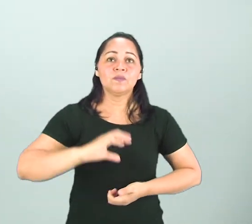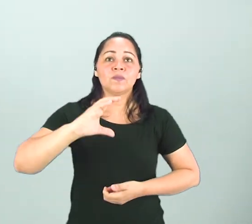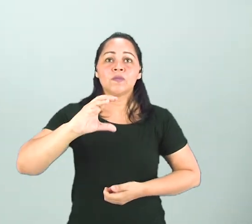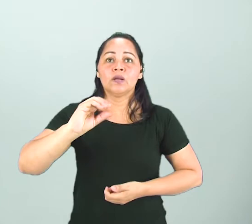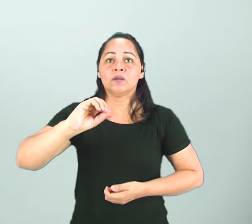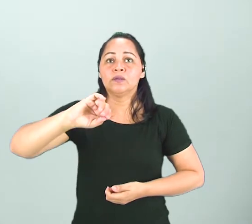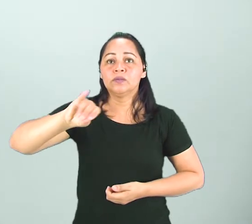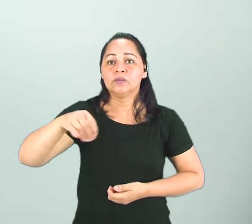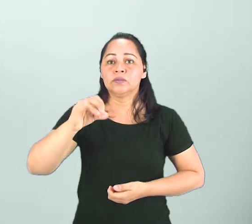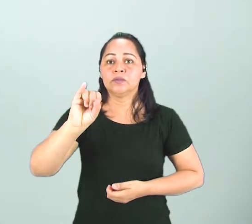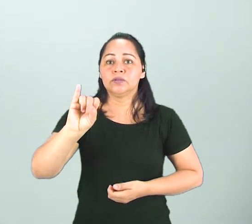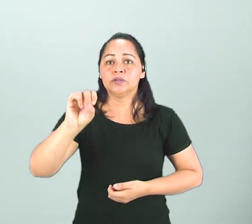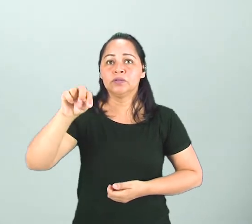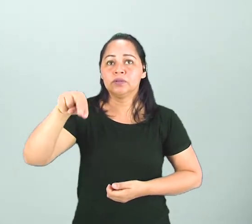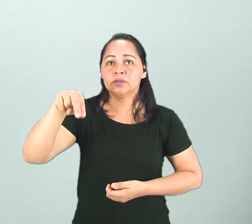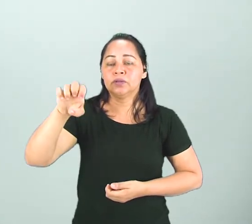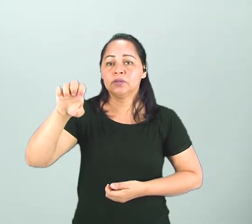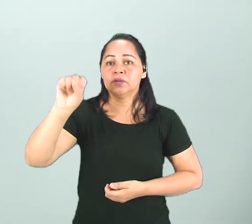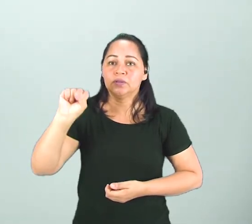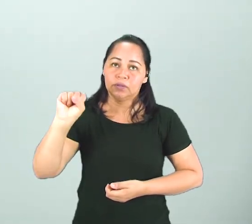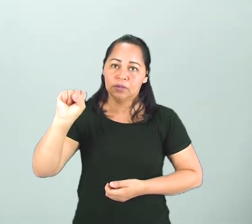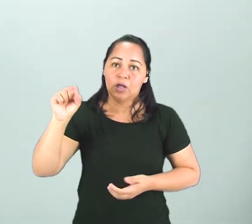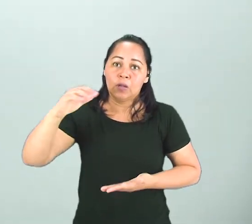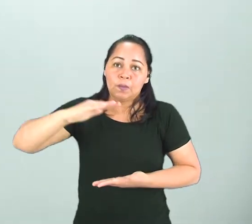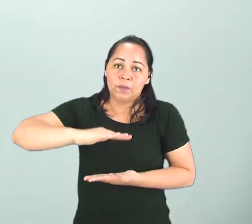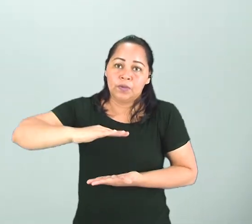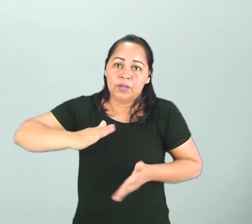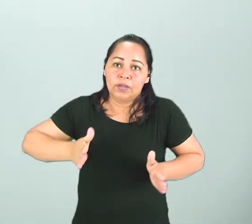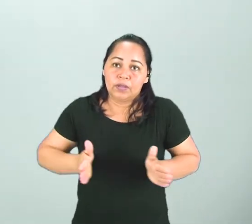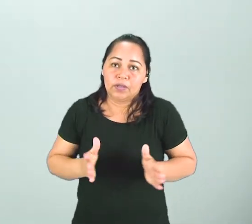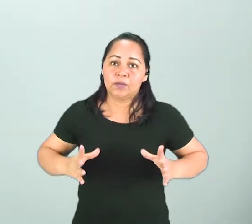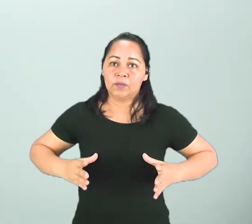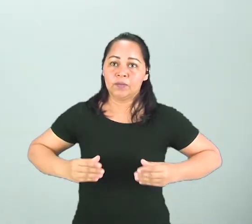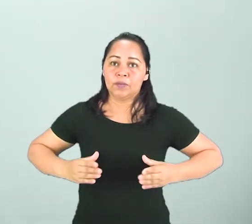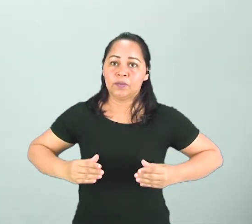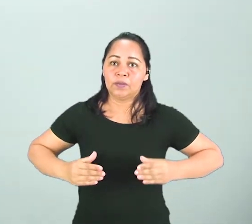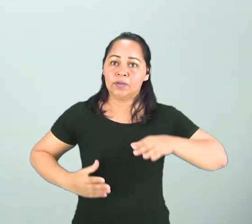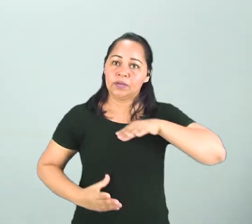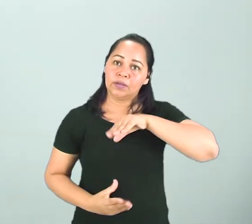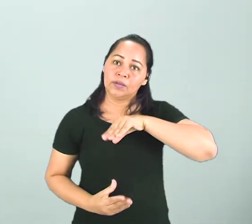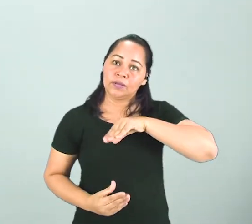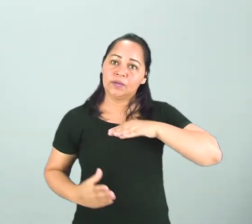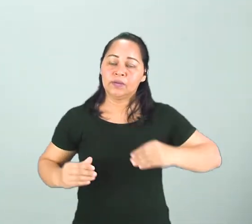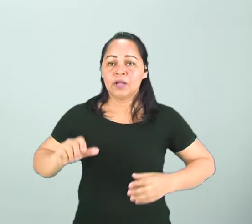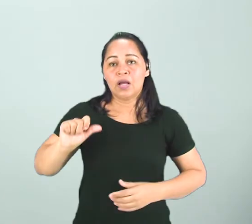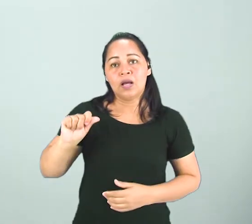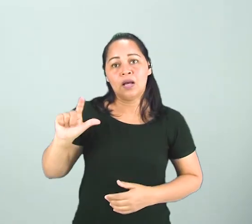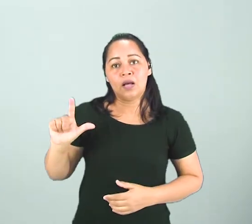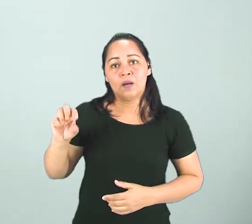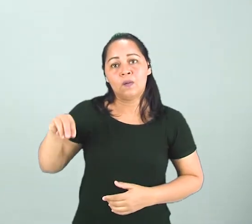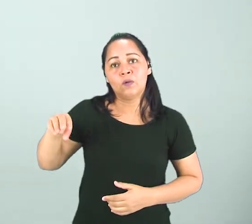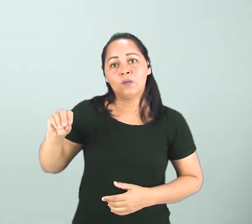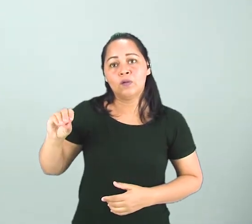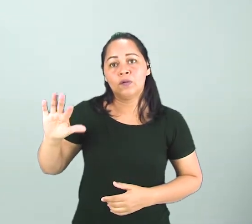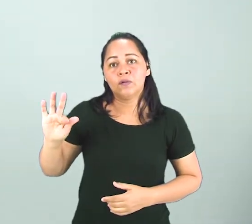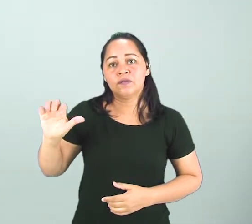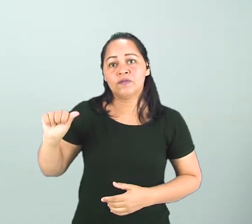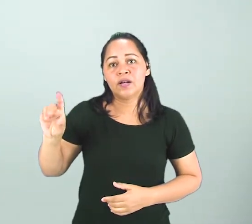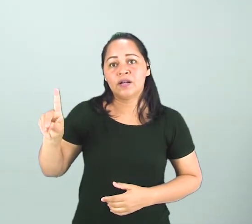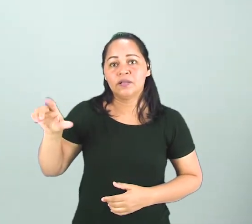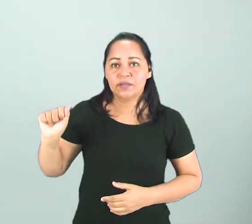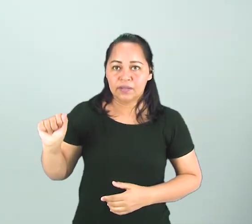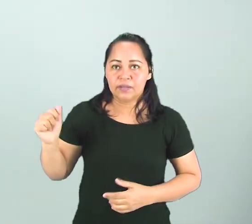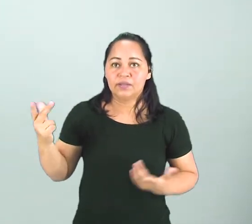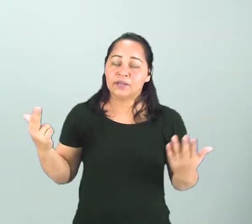Los cojines de mi sofá son pequeños. Es la famosa almofada, ¿cierto? Ahora observa,